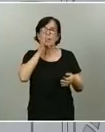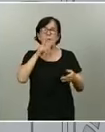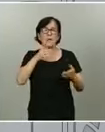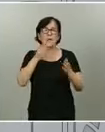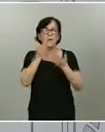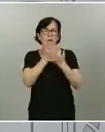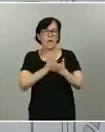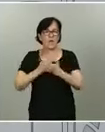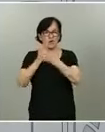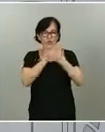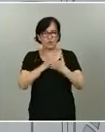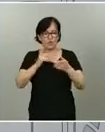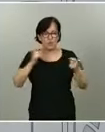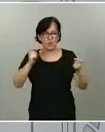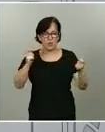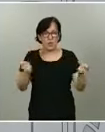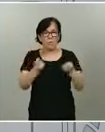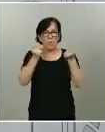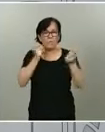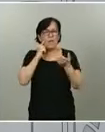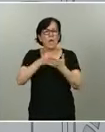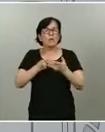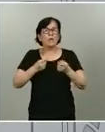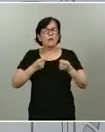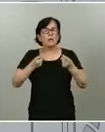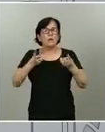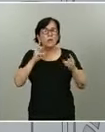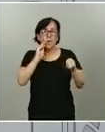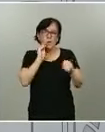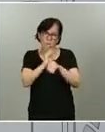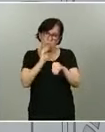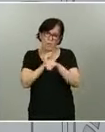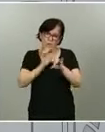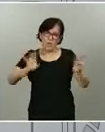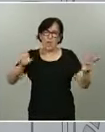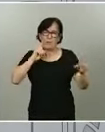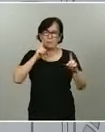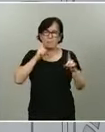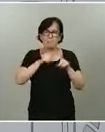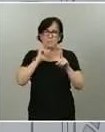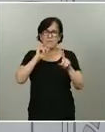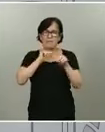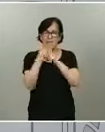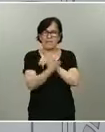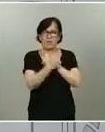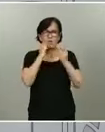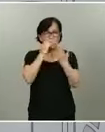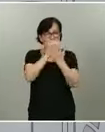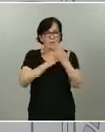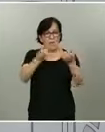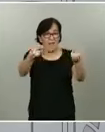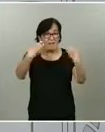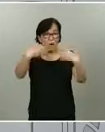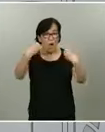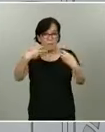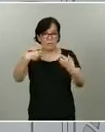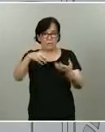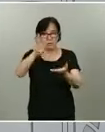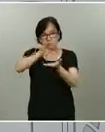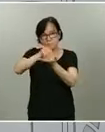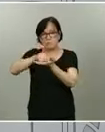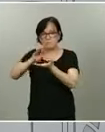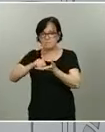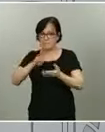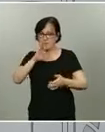número como para valorarlas todas con cuidado, pero sí que, por las informaciones que estamos recibiendo, directas e